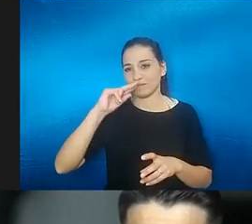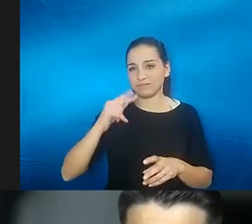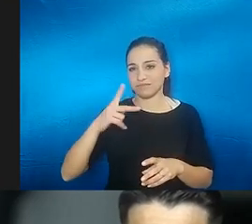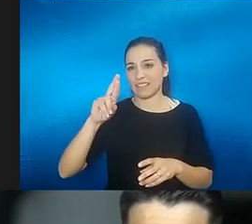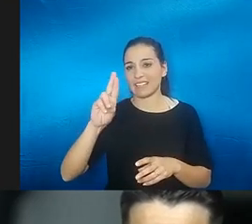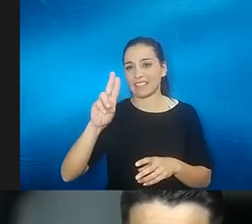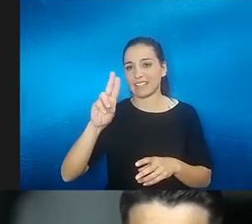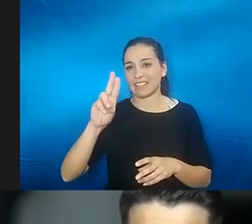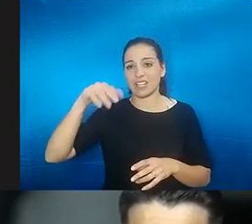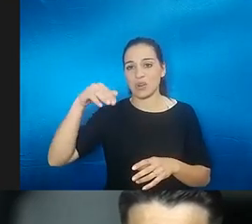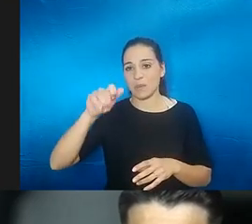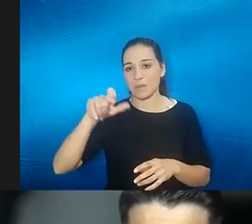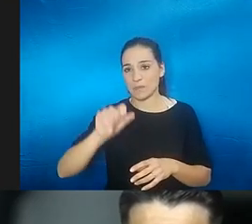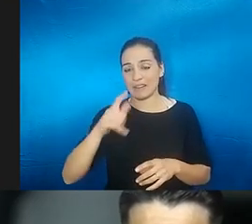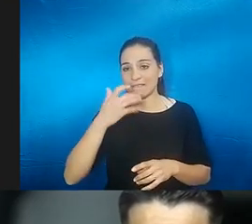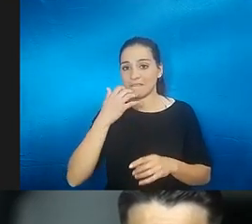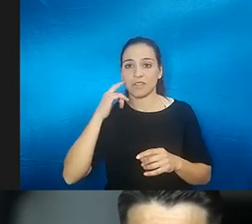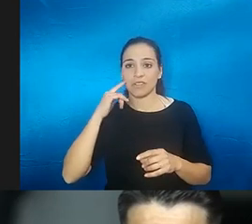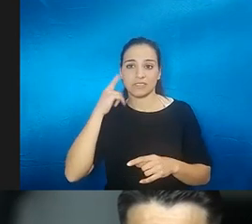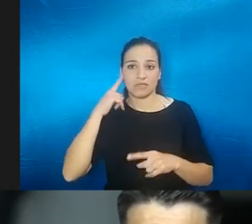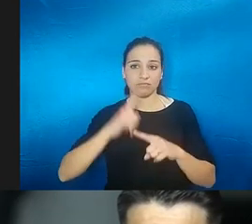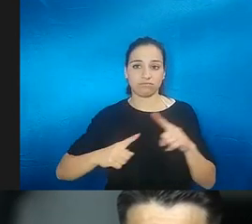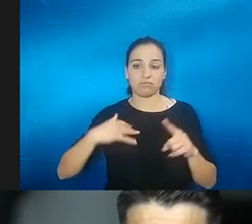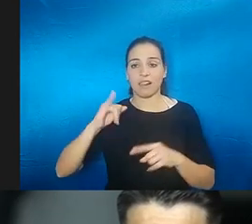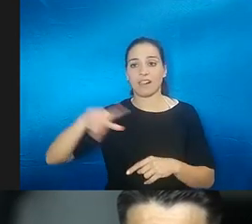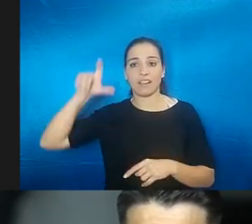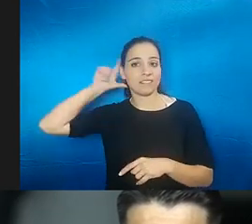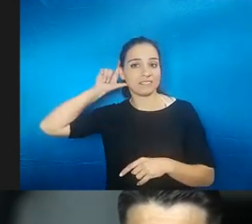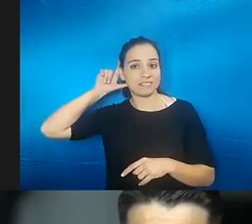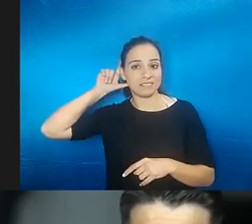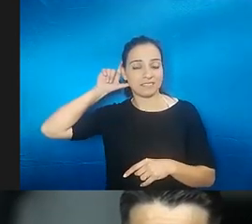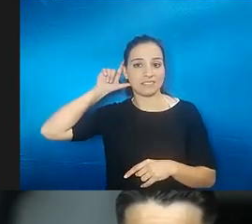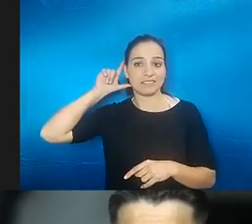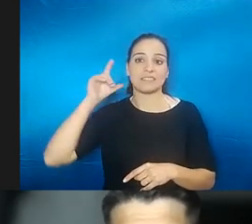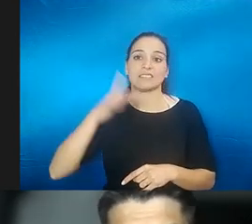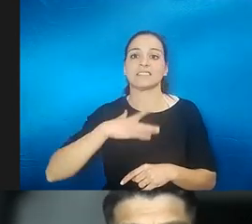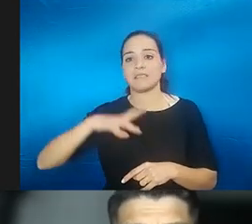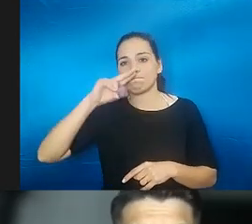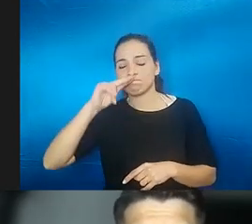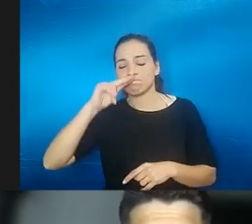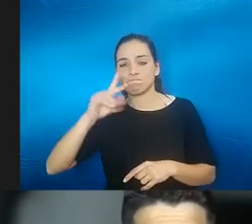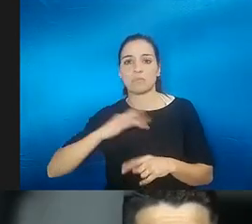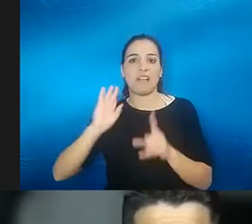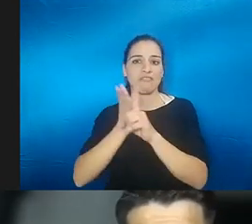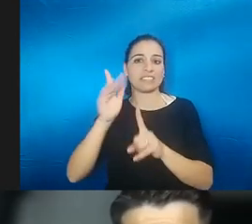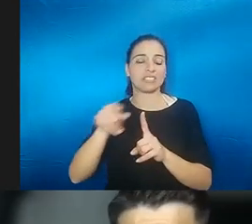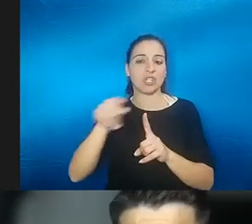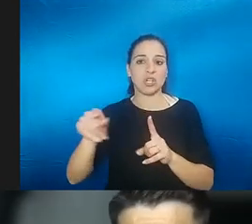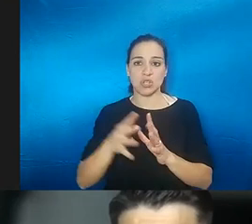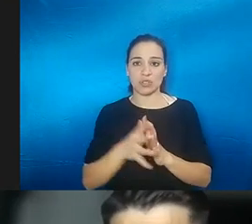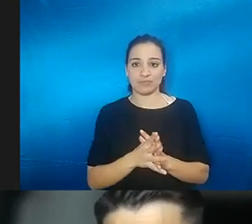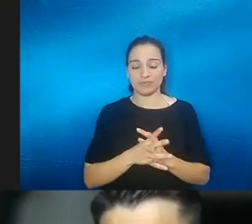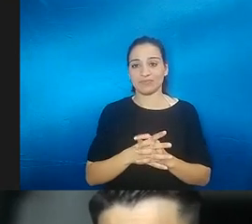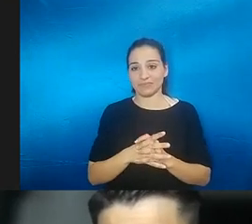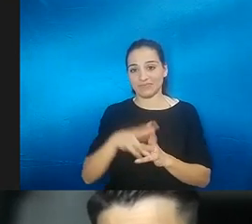dice tengo hipoacusia de un audífono y el uso de rinomel si ha podido afectar a la pérdida no el rinomel es que